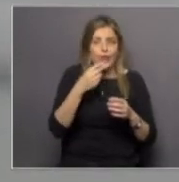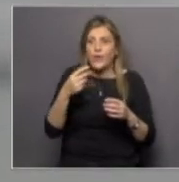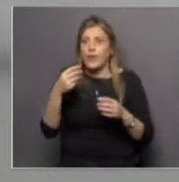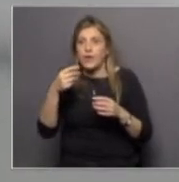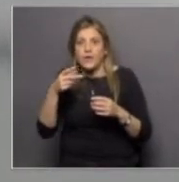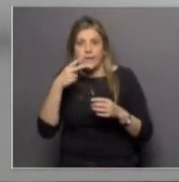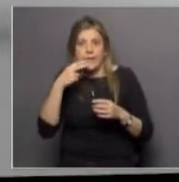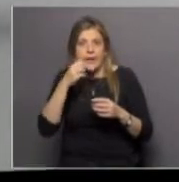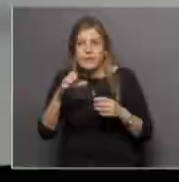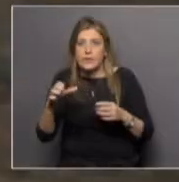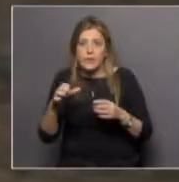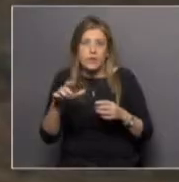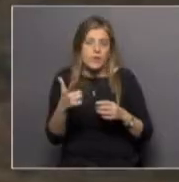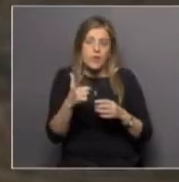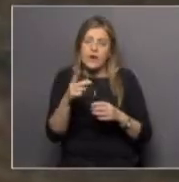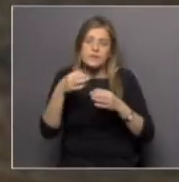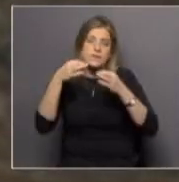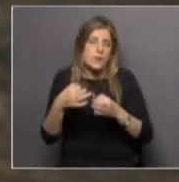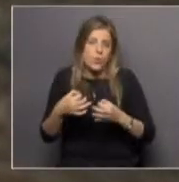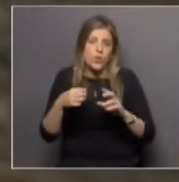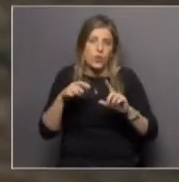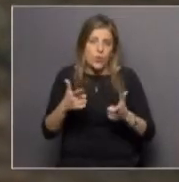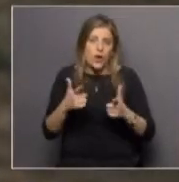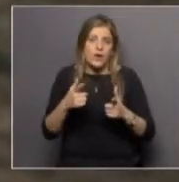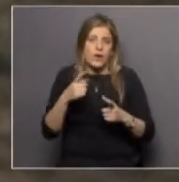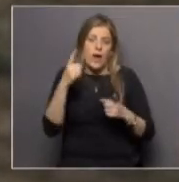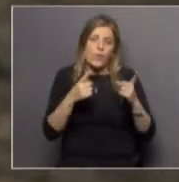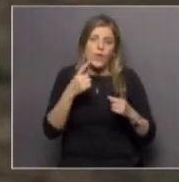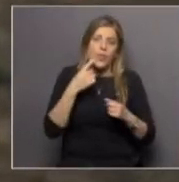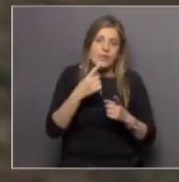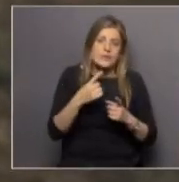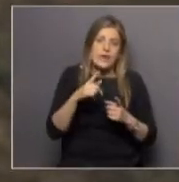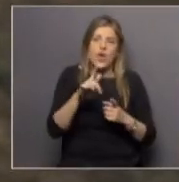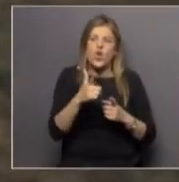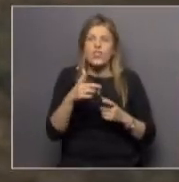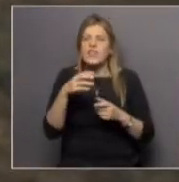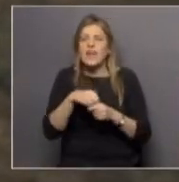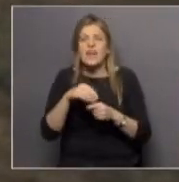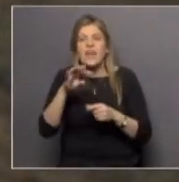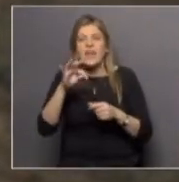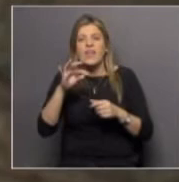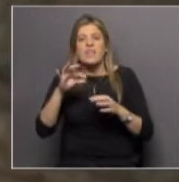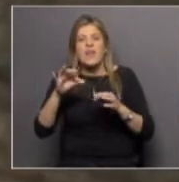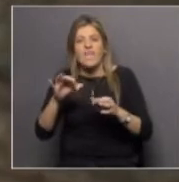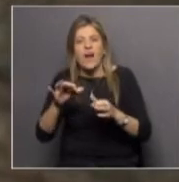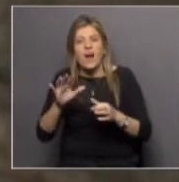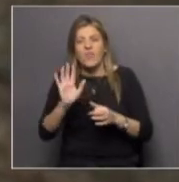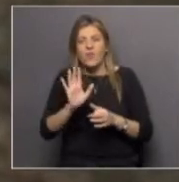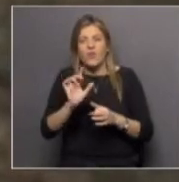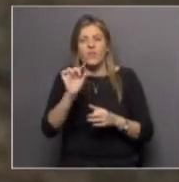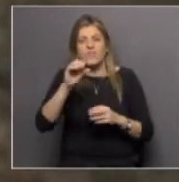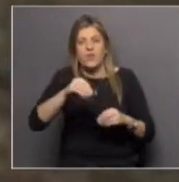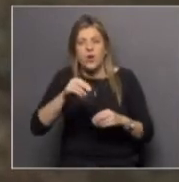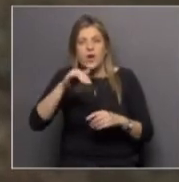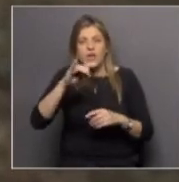tienen seguridad ni siquiera los que dicen que no tienen que no contienen tabaco o que no contienen nicotina